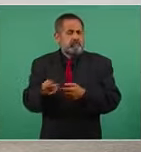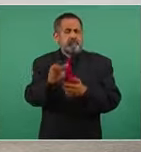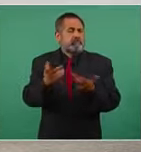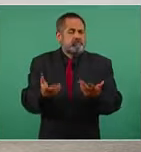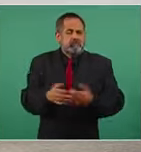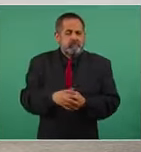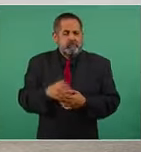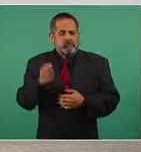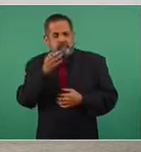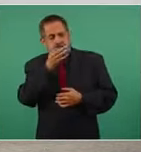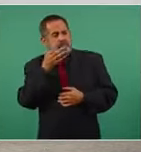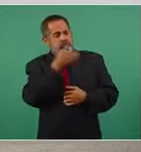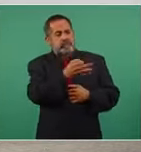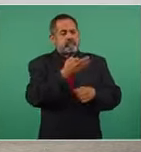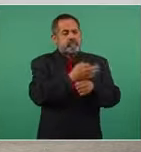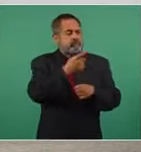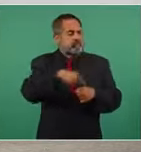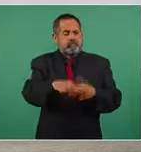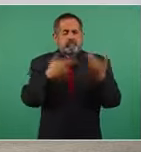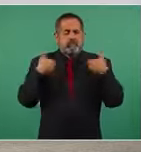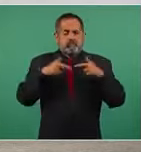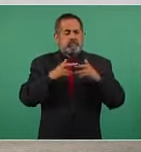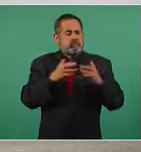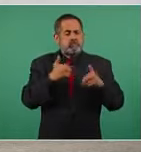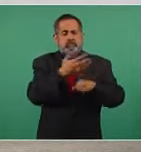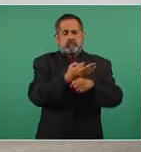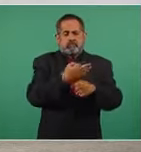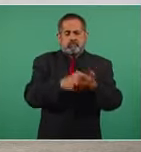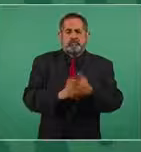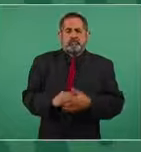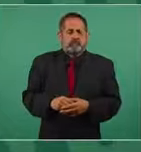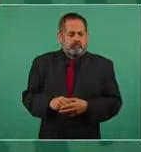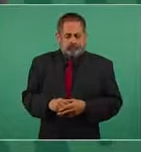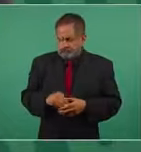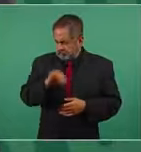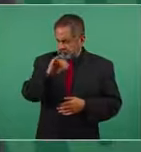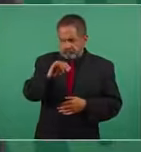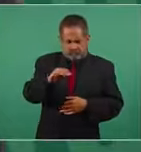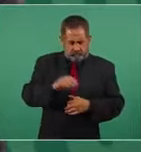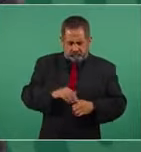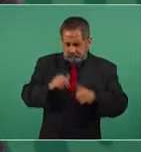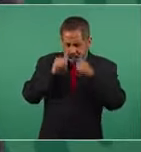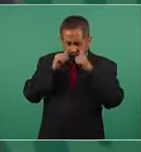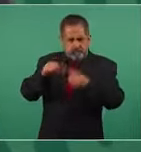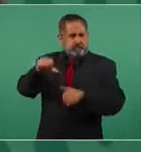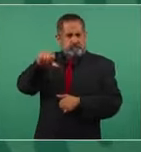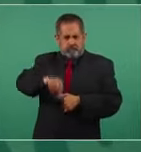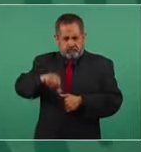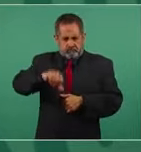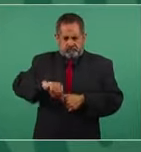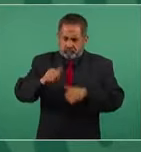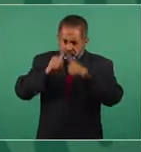¿qué mensaje les daría a los profesores que están acá afuera? Que los van a atender hoy mismo.